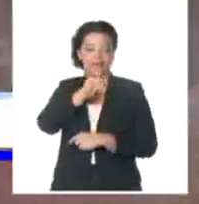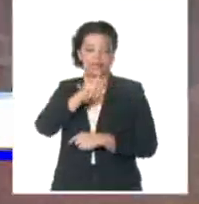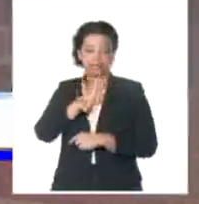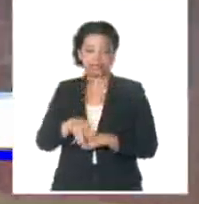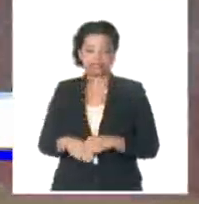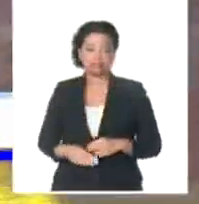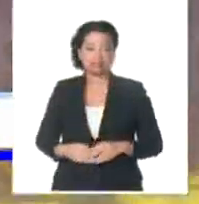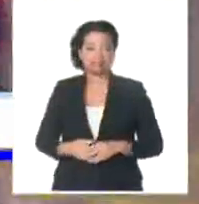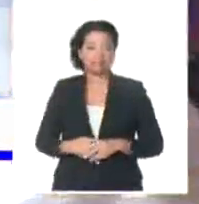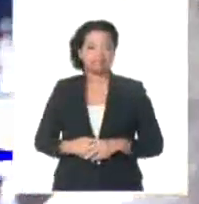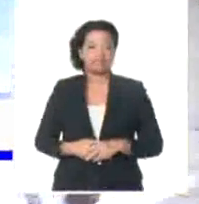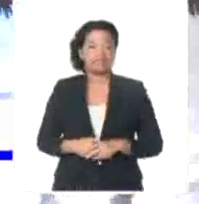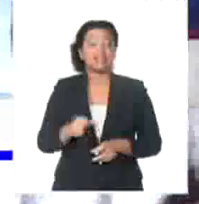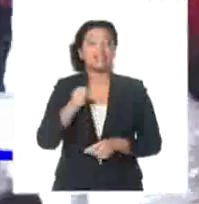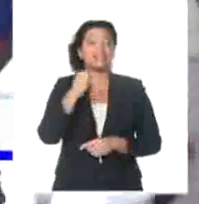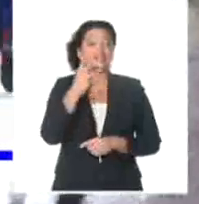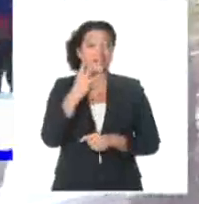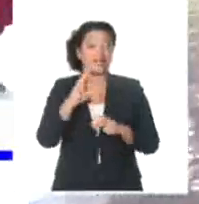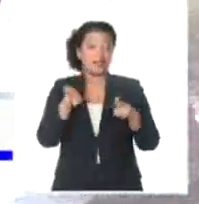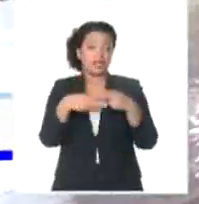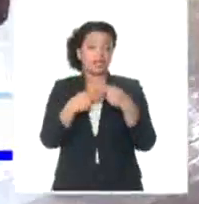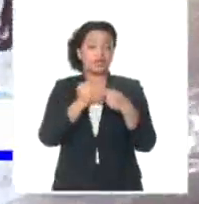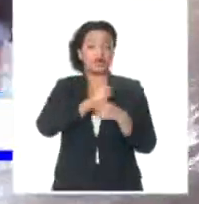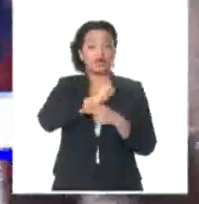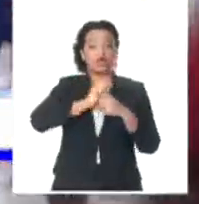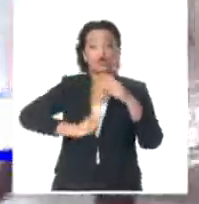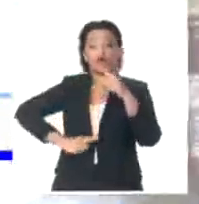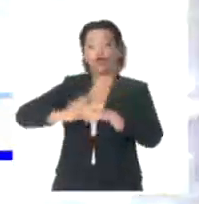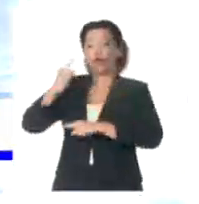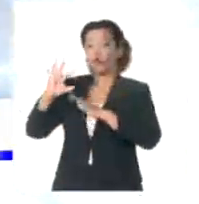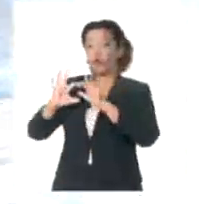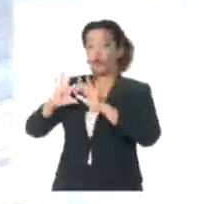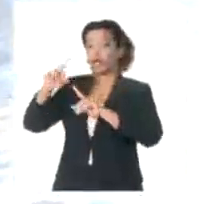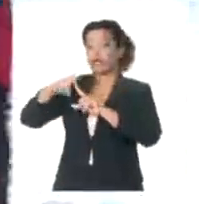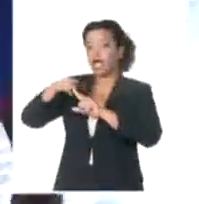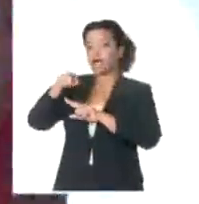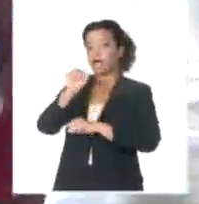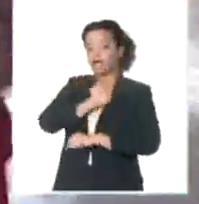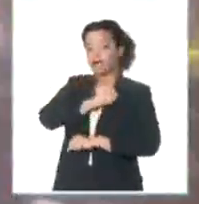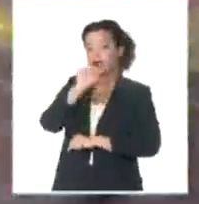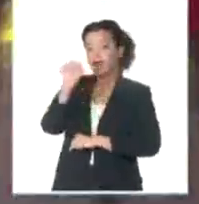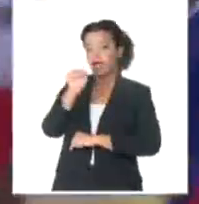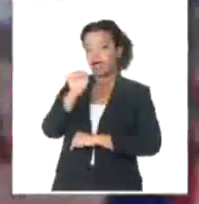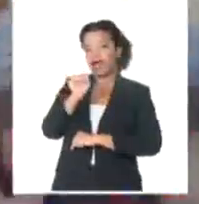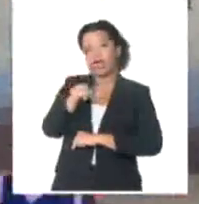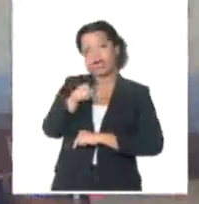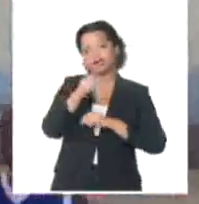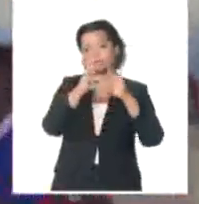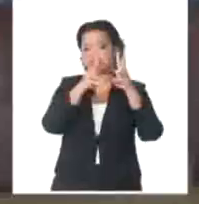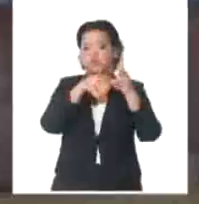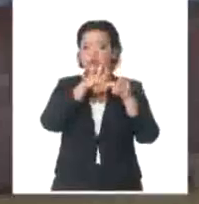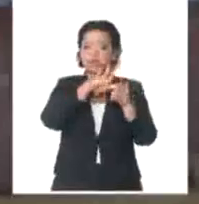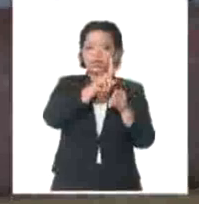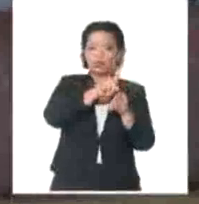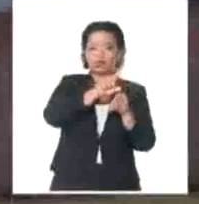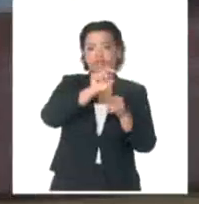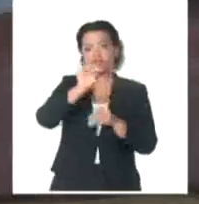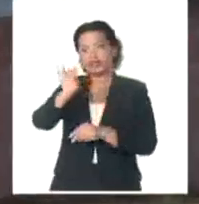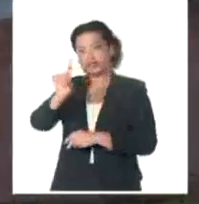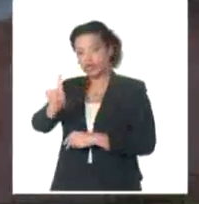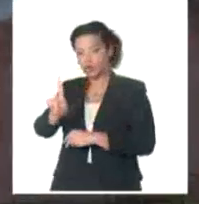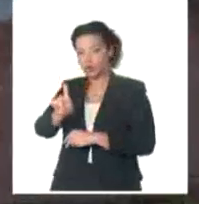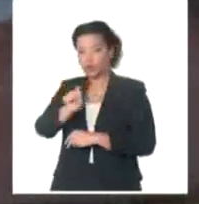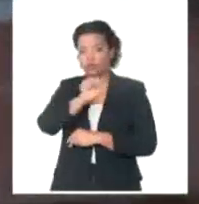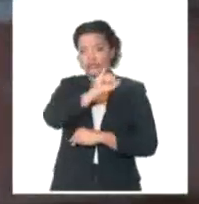Tres partidos ganados ante Guantánamo le dieron la corona, con marcadores de 51-41 y 67-57 en la